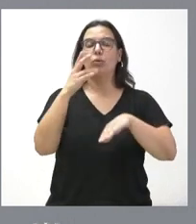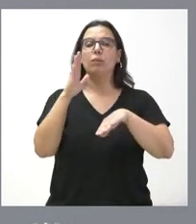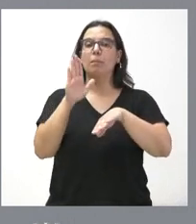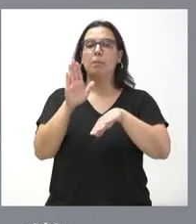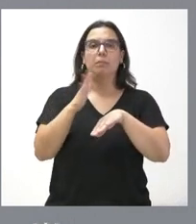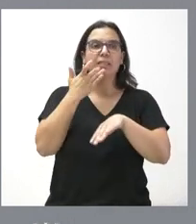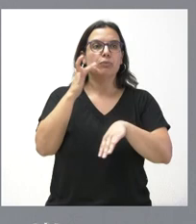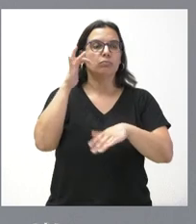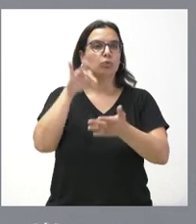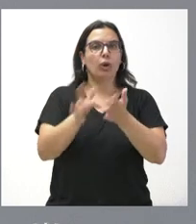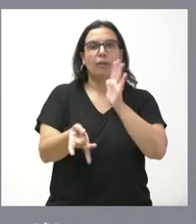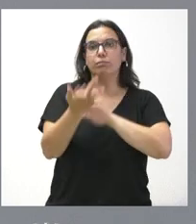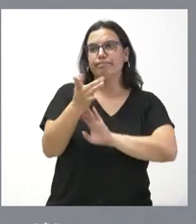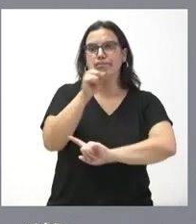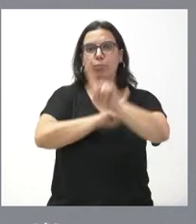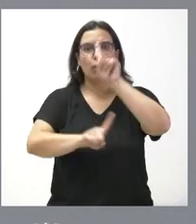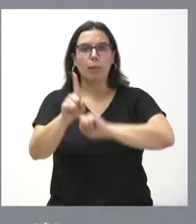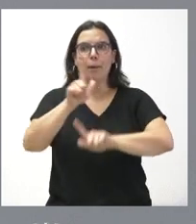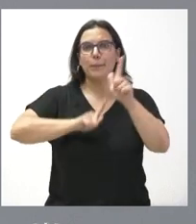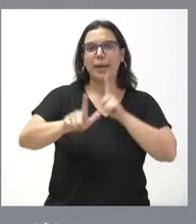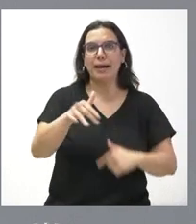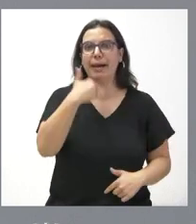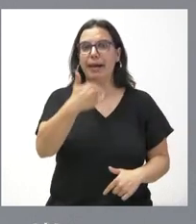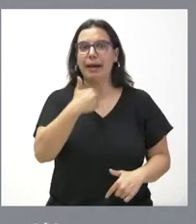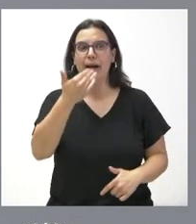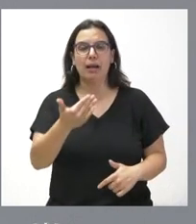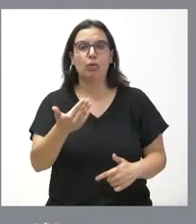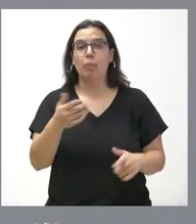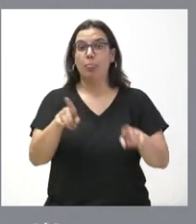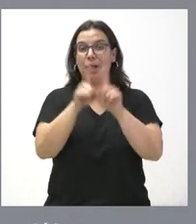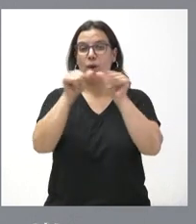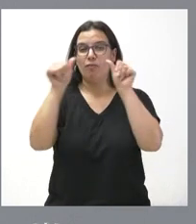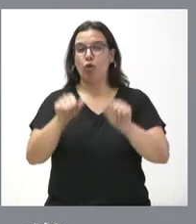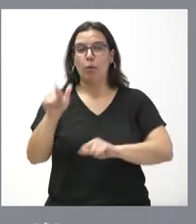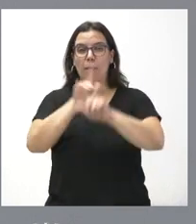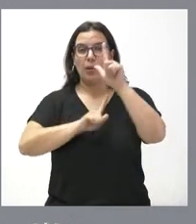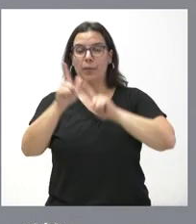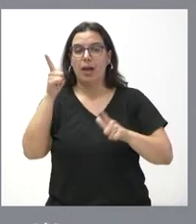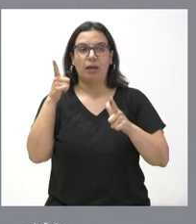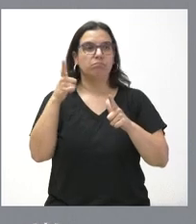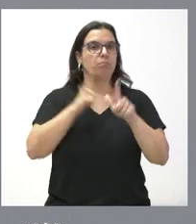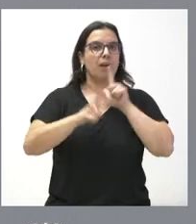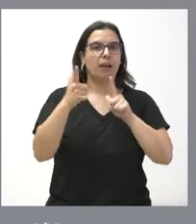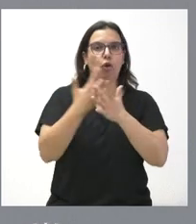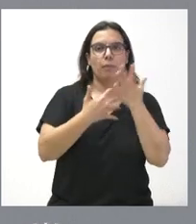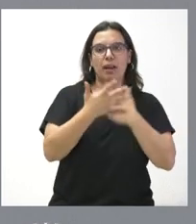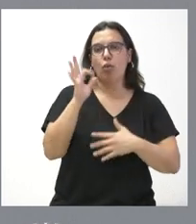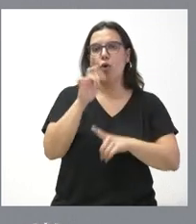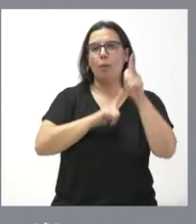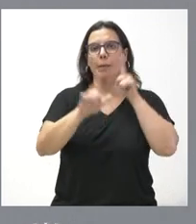incidentes que pudieran surgir de un viaje, bien sea combinado o bien sea de servicios de viajes